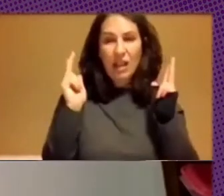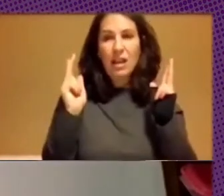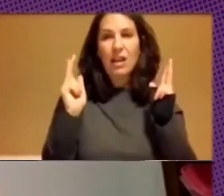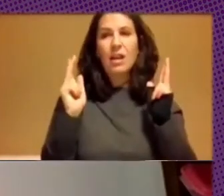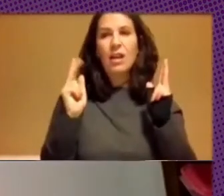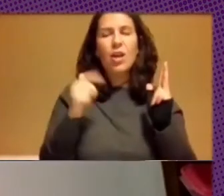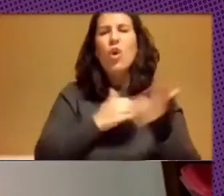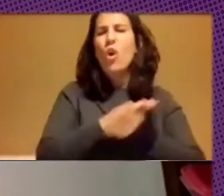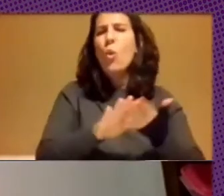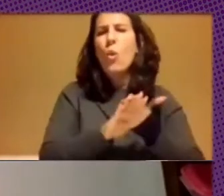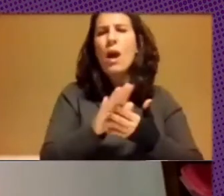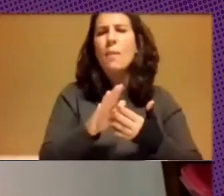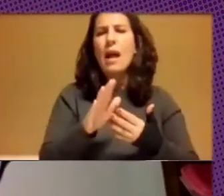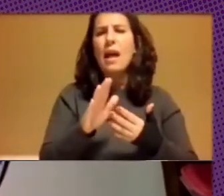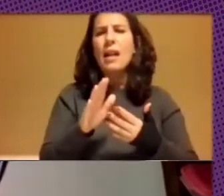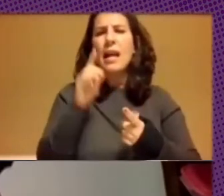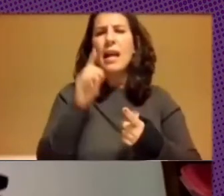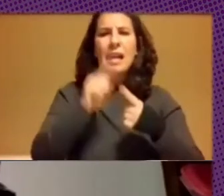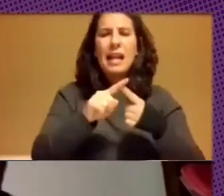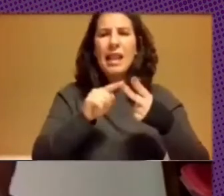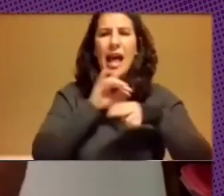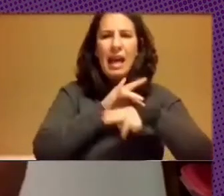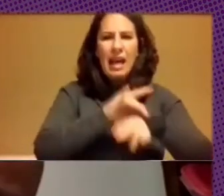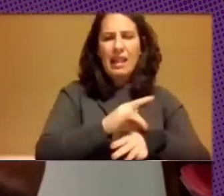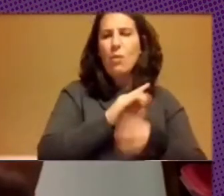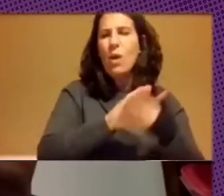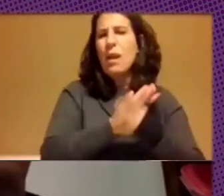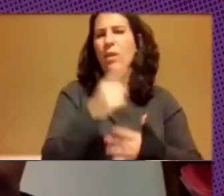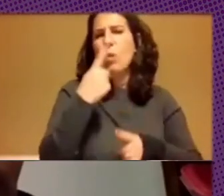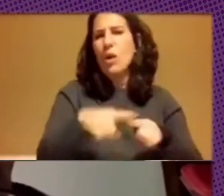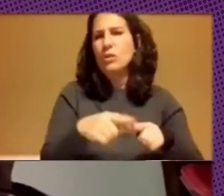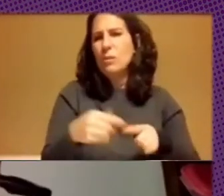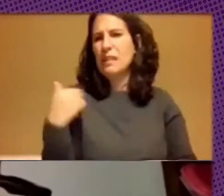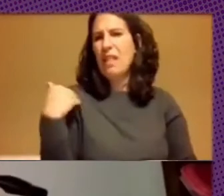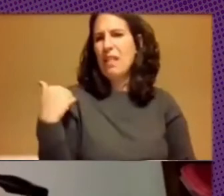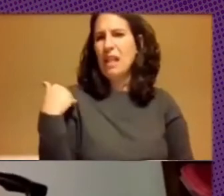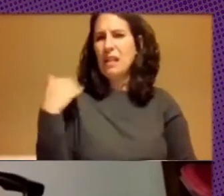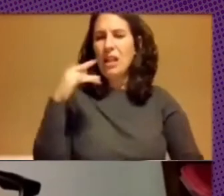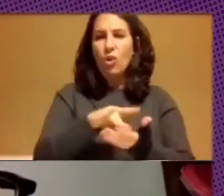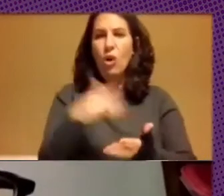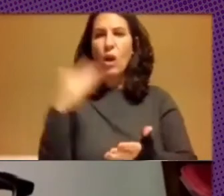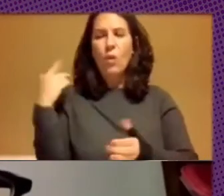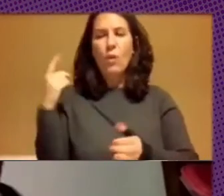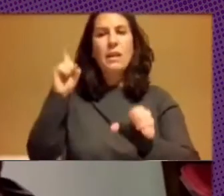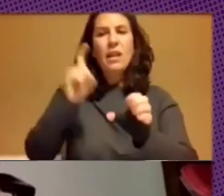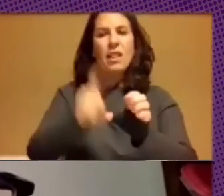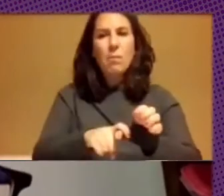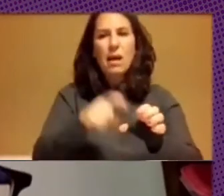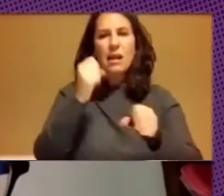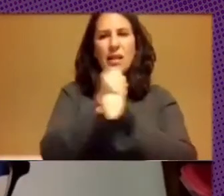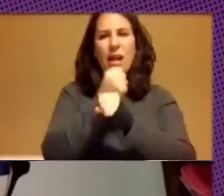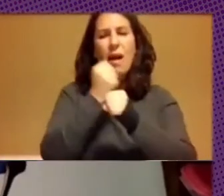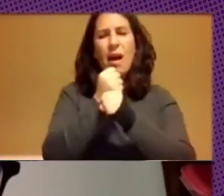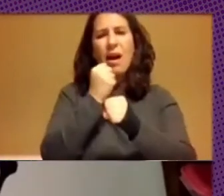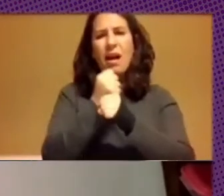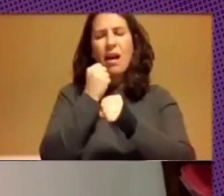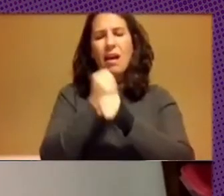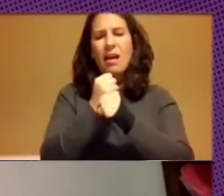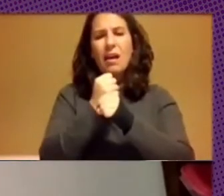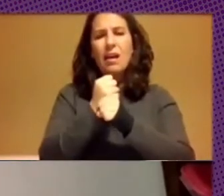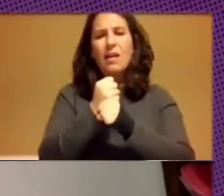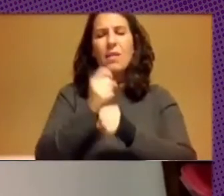no voy a hablar ni de Montevideo Decide ni de la agenda, voy a hablar de algo más reciente, que me tocó cuando participé trabajando en la